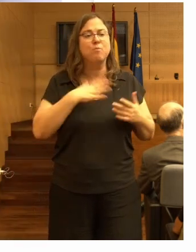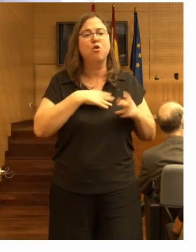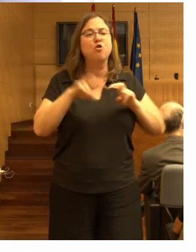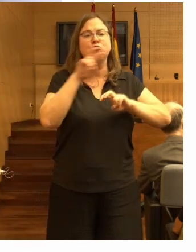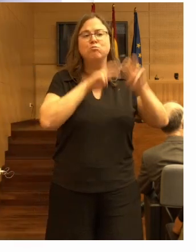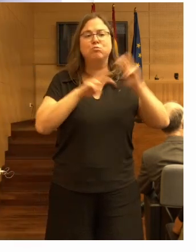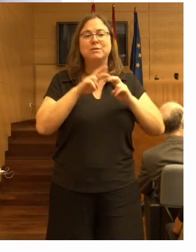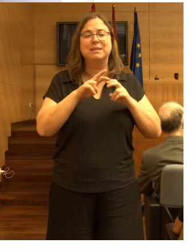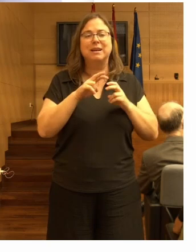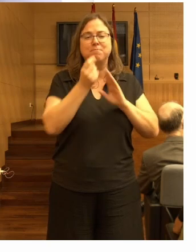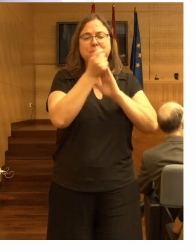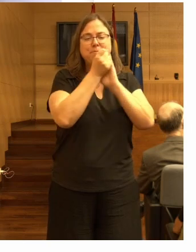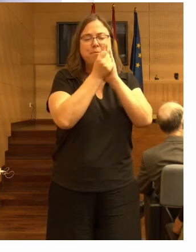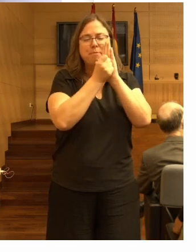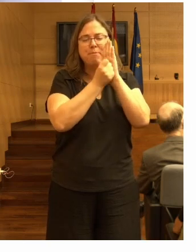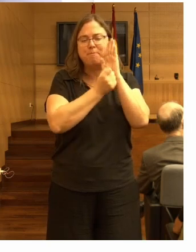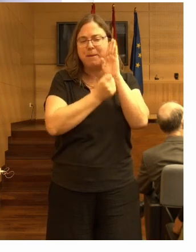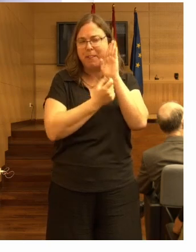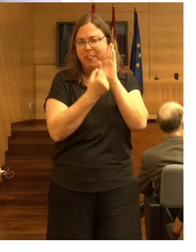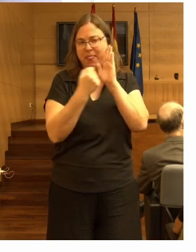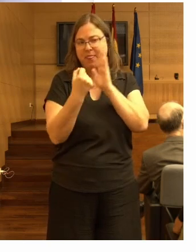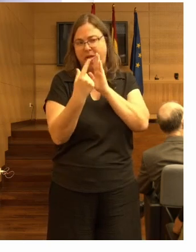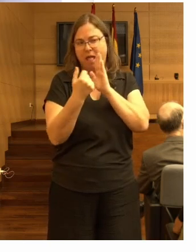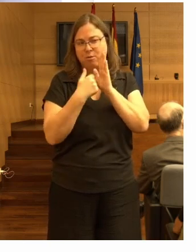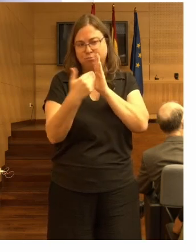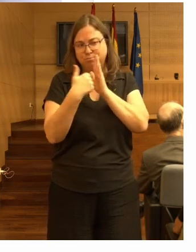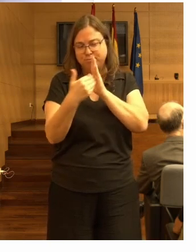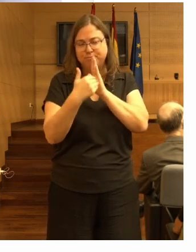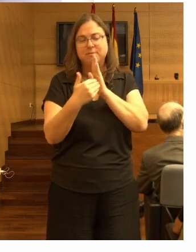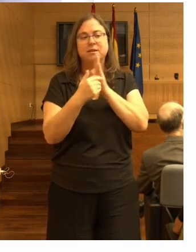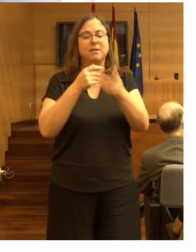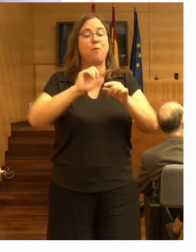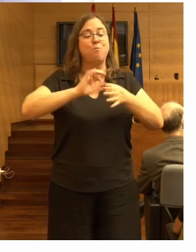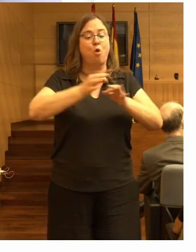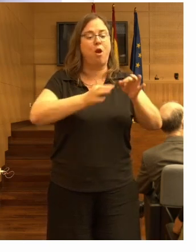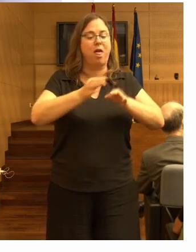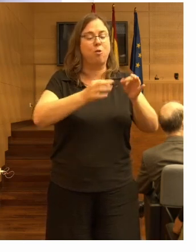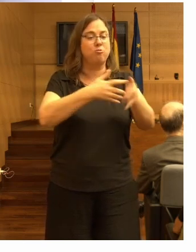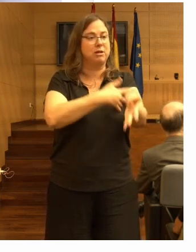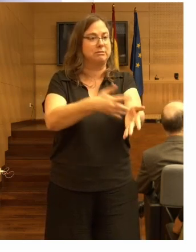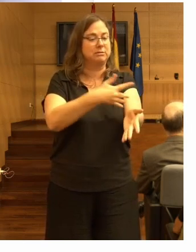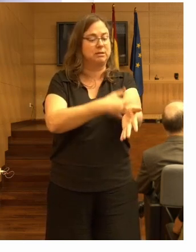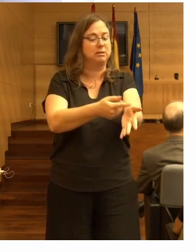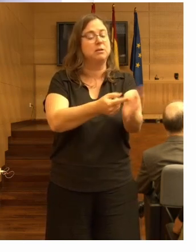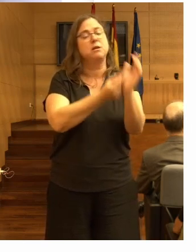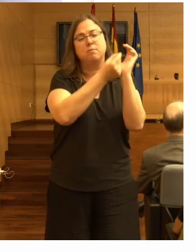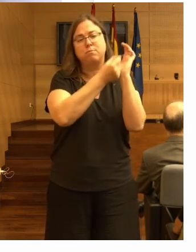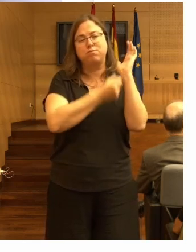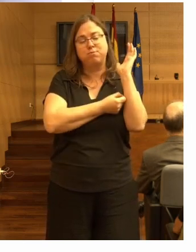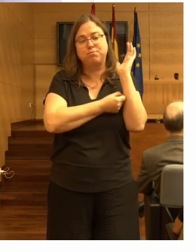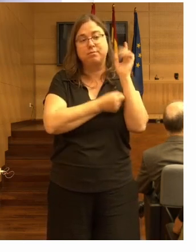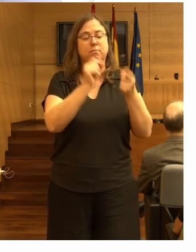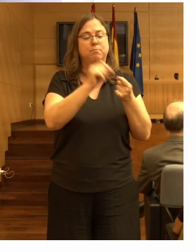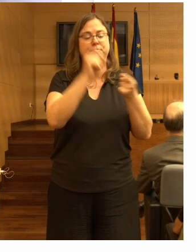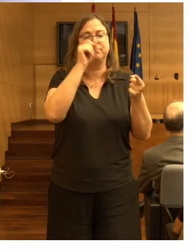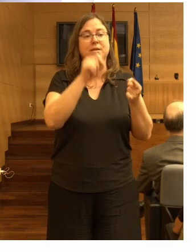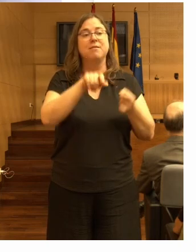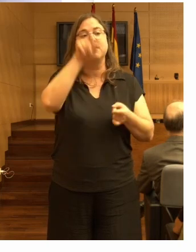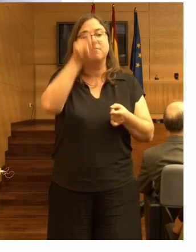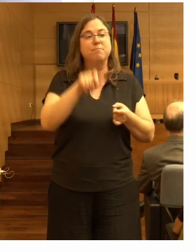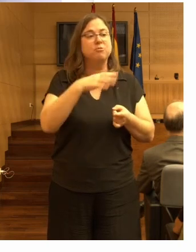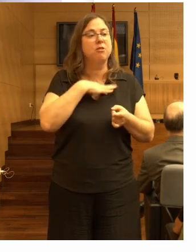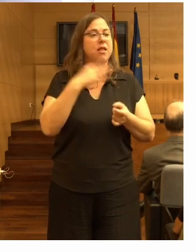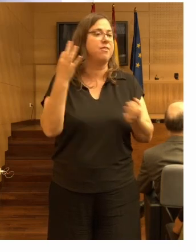ciertos biomarcadores, ciertas moléculas en la sangre que te dicen si esta persona tiene que